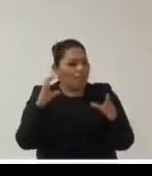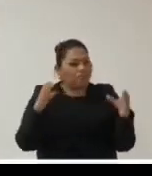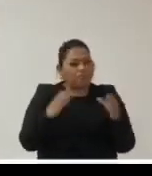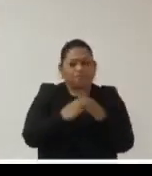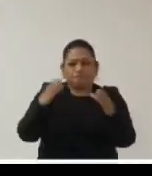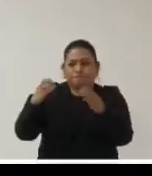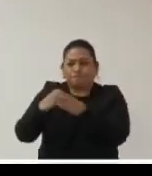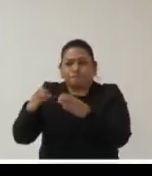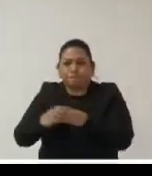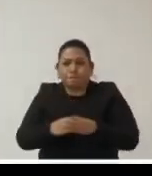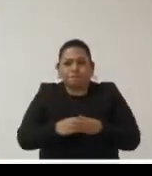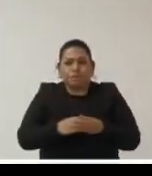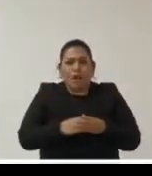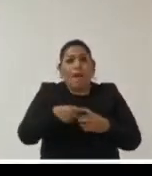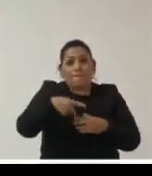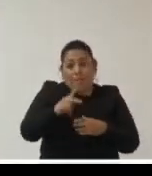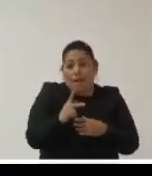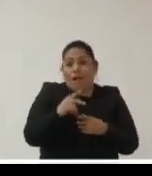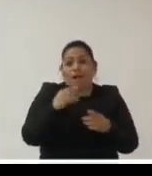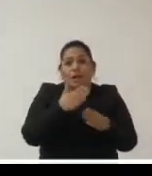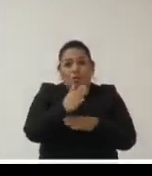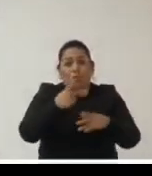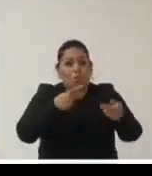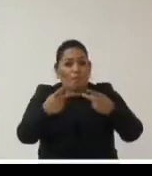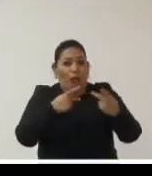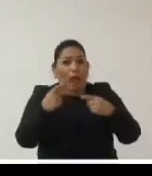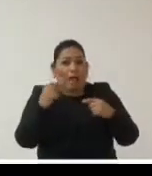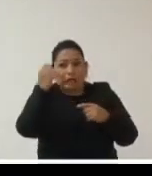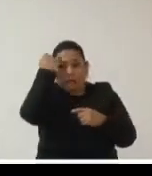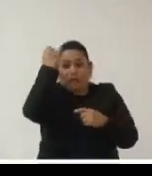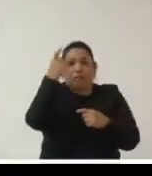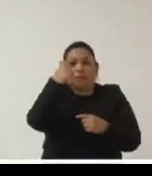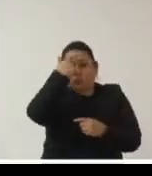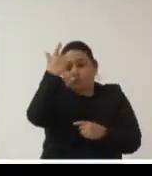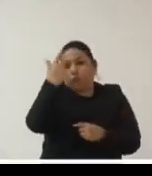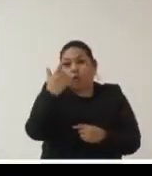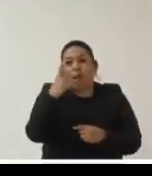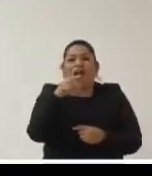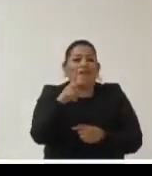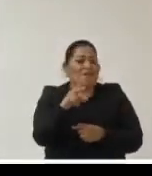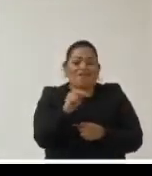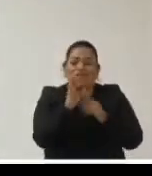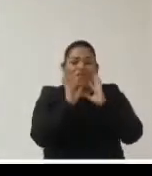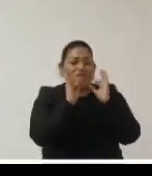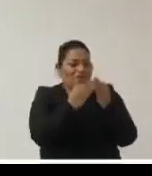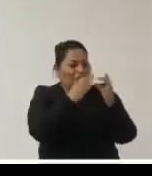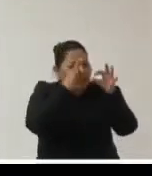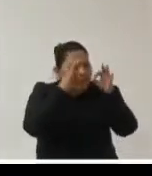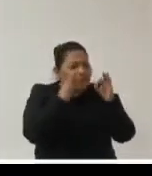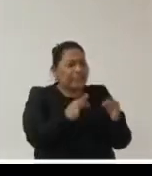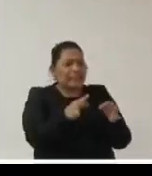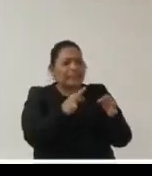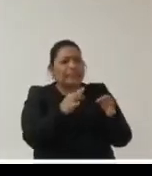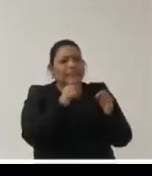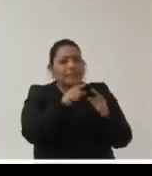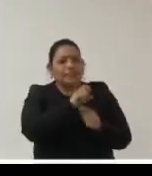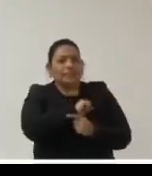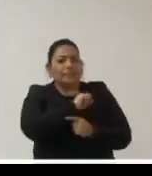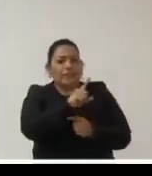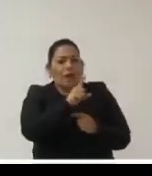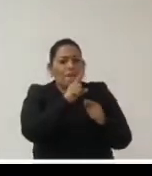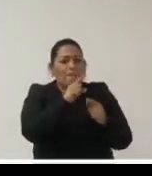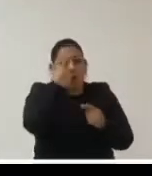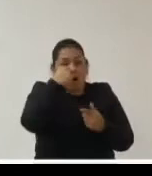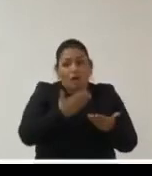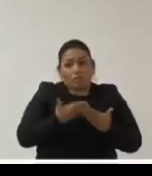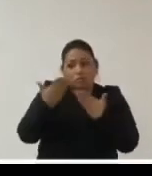embargo ello no debe realizarse a través de prácticas improvisadas o a través de mecanismos carentes de fiabilidad cuyo único objetivo sea